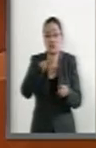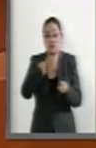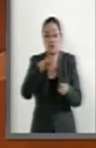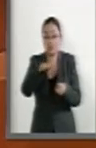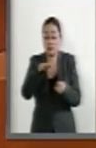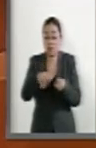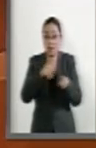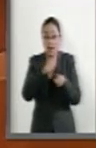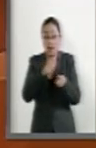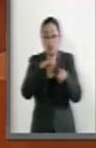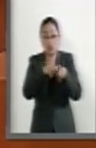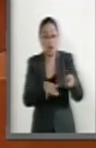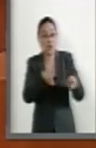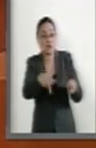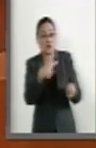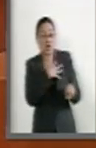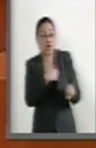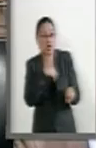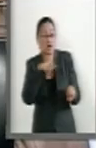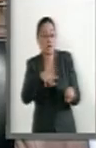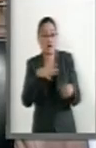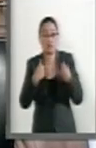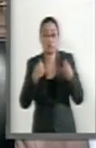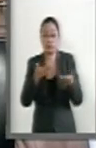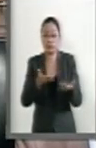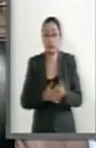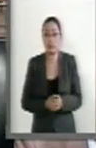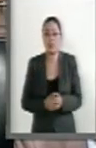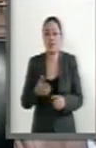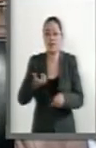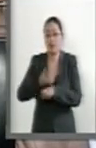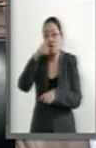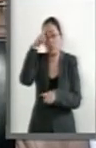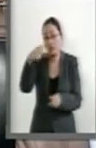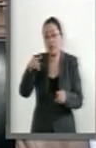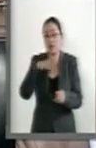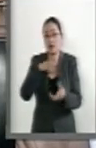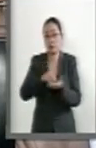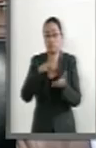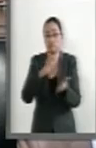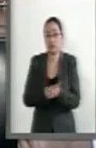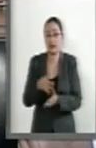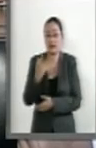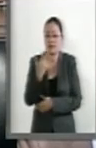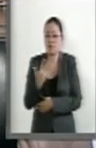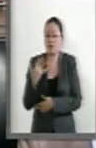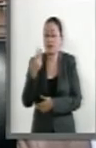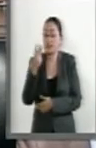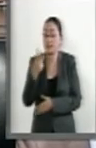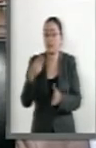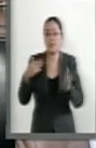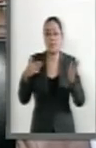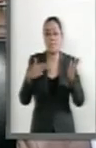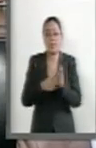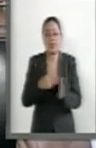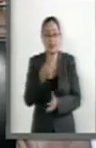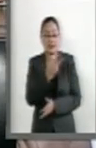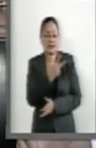19 años, en tanto que el Estado de México se registraron 53 mil